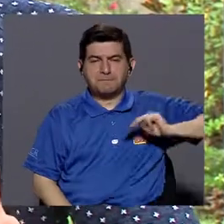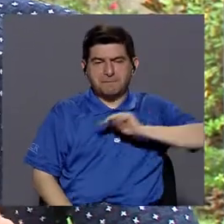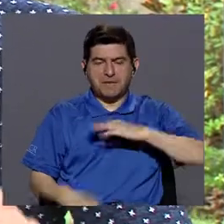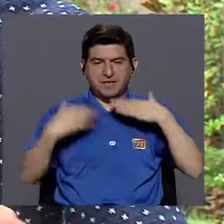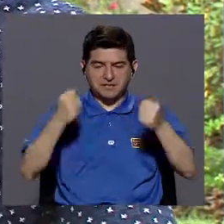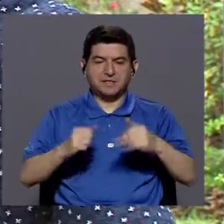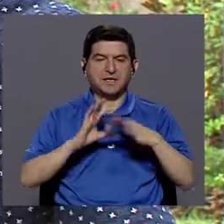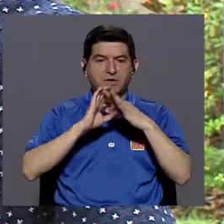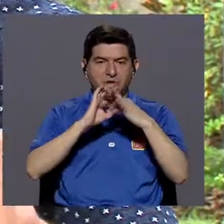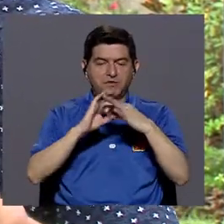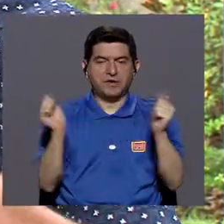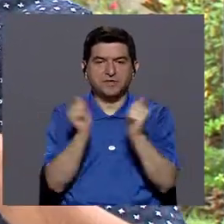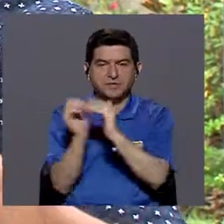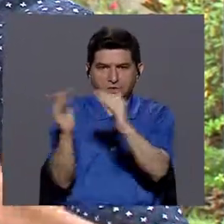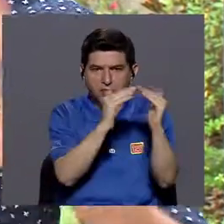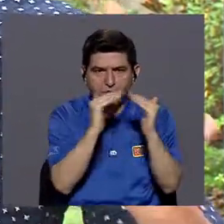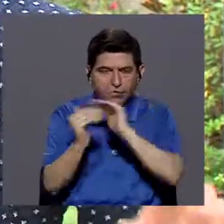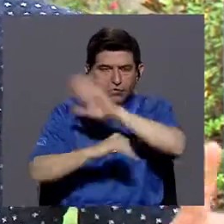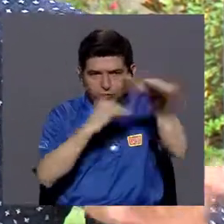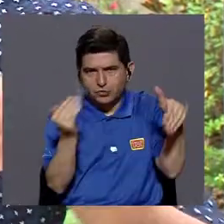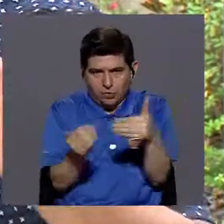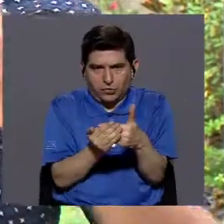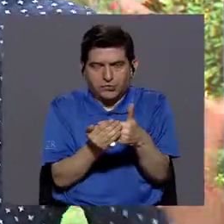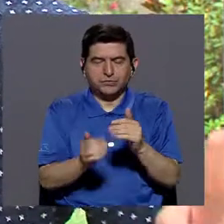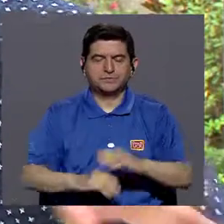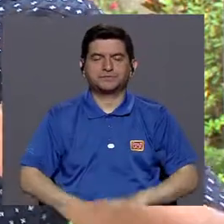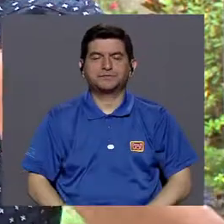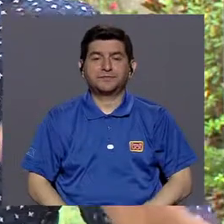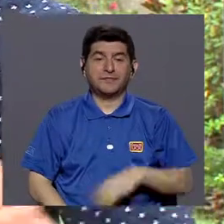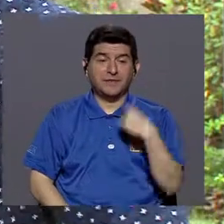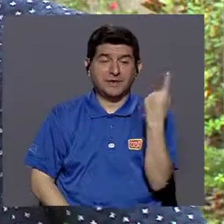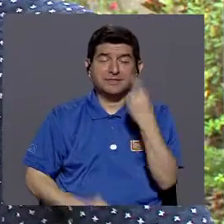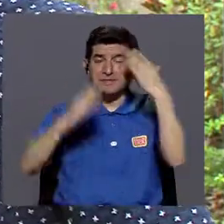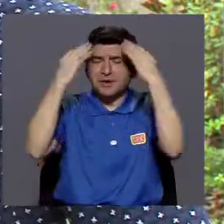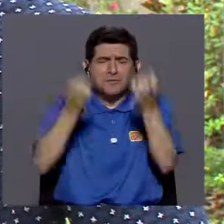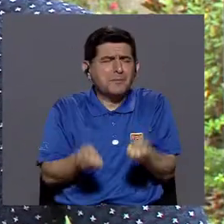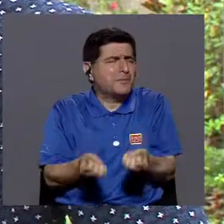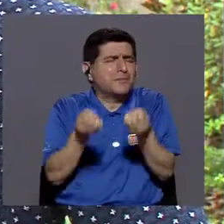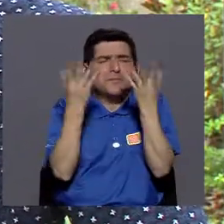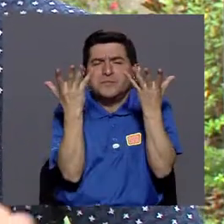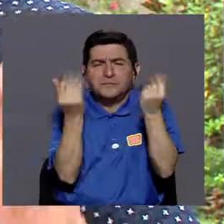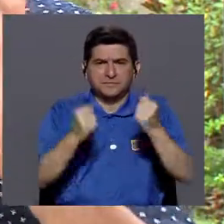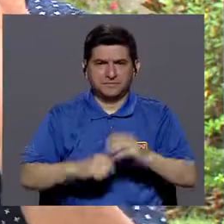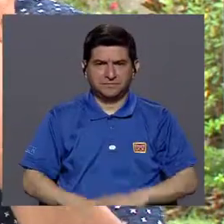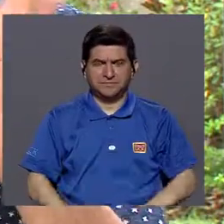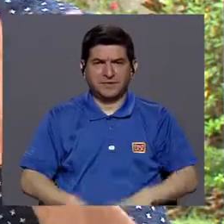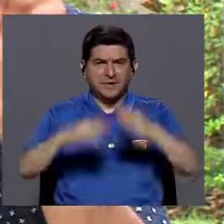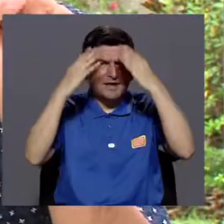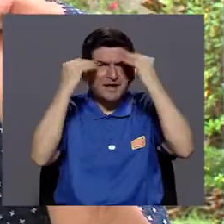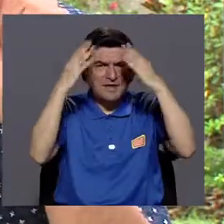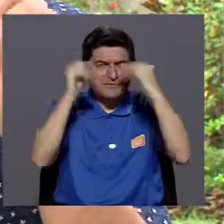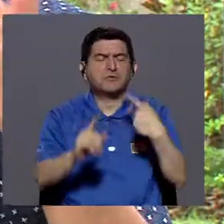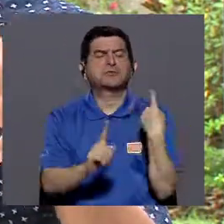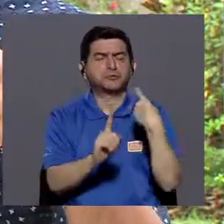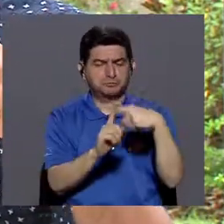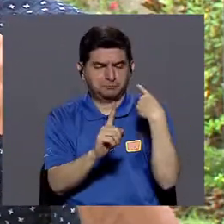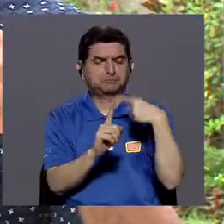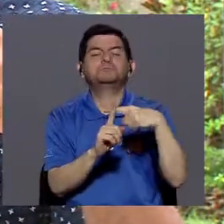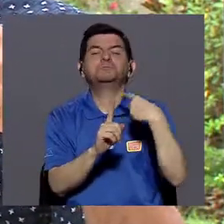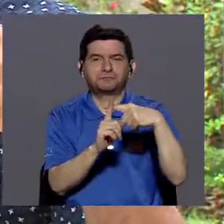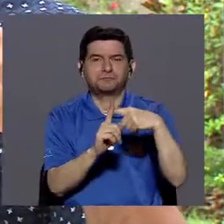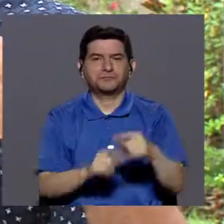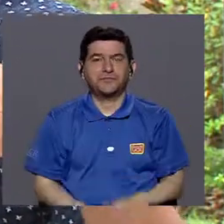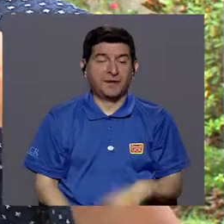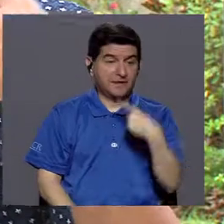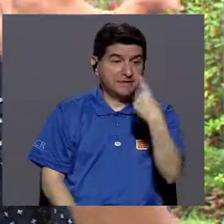de la relación de ellos con la prensa y la relación de la prensa con el pueblo, ahora con nosotros, que somos todos. Siempre la información es abundante, siempre la información,